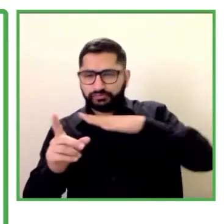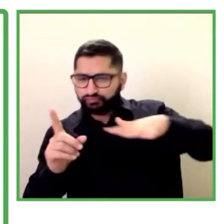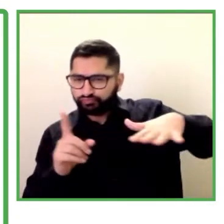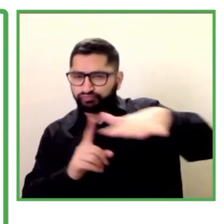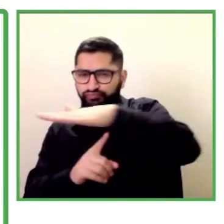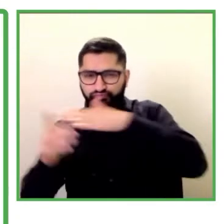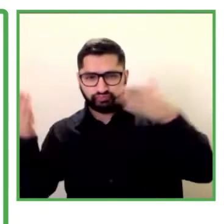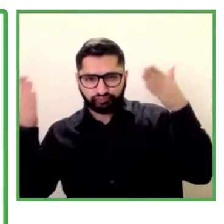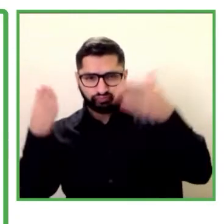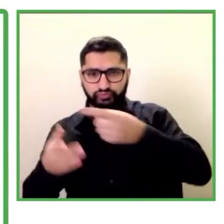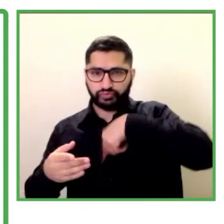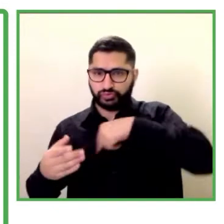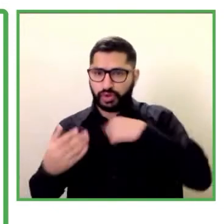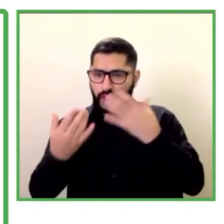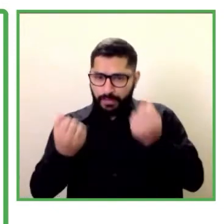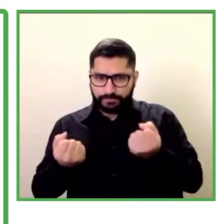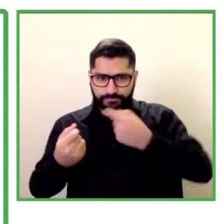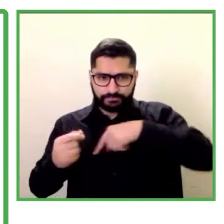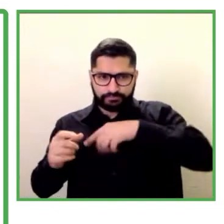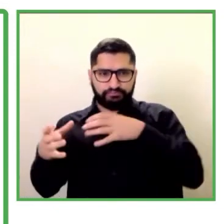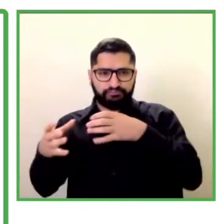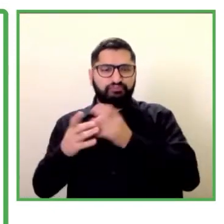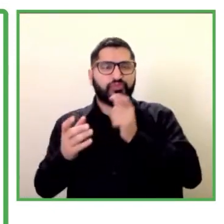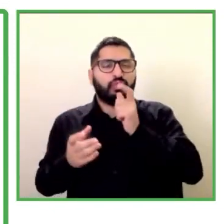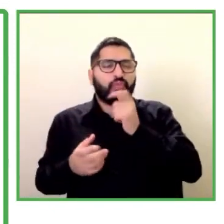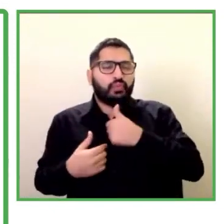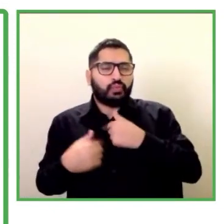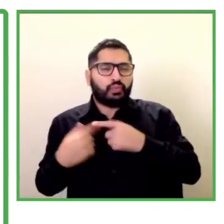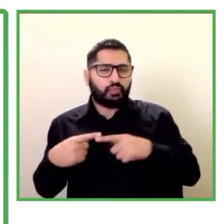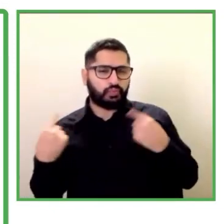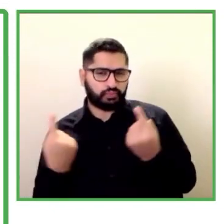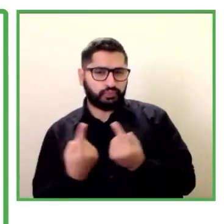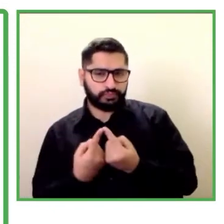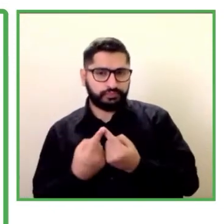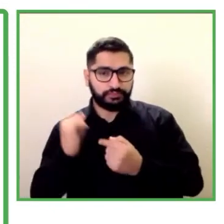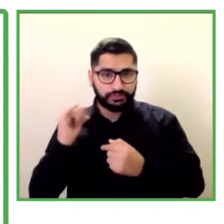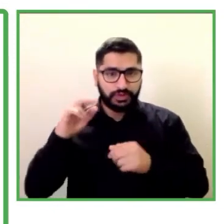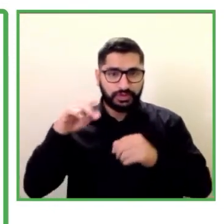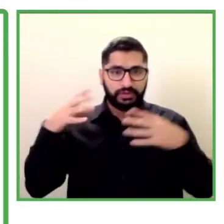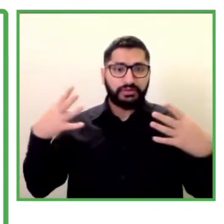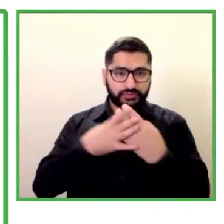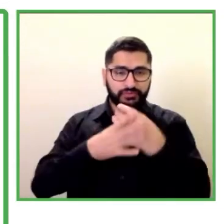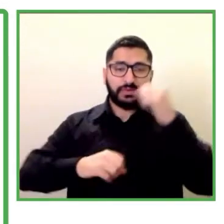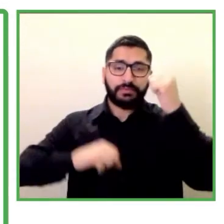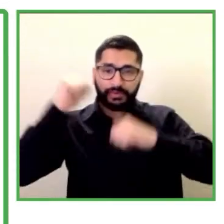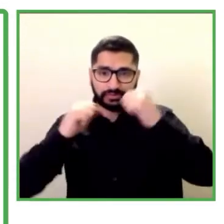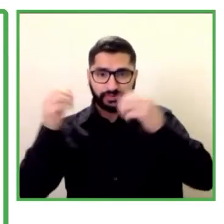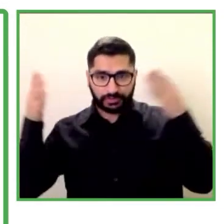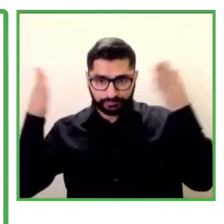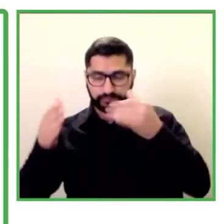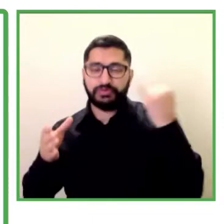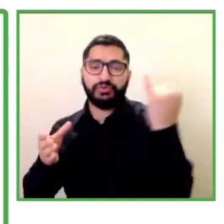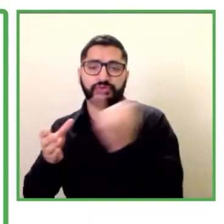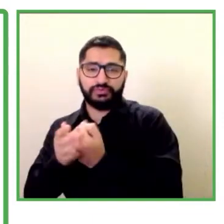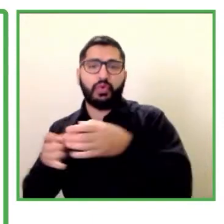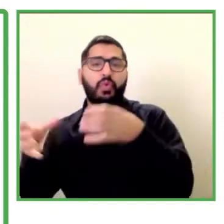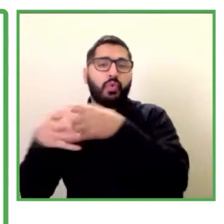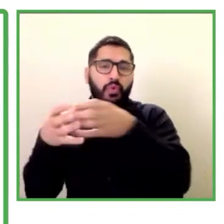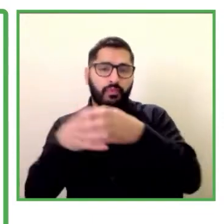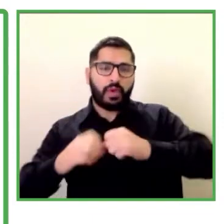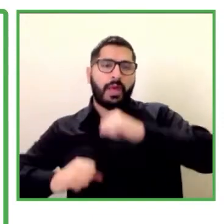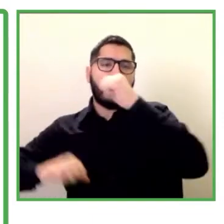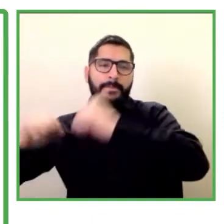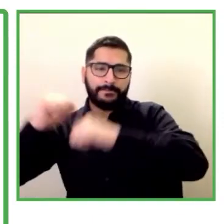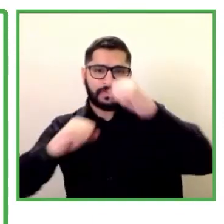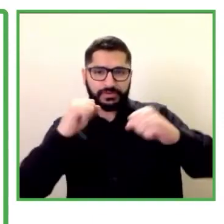RAIN red de empresas inclusivas es una agrupación de empresas en torno a la inclusión laboral de personas con discapacidad